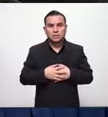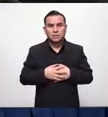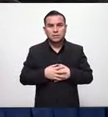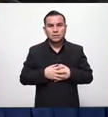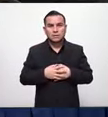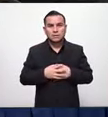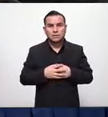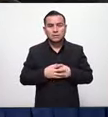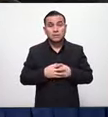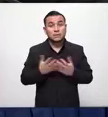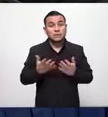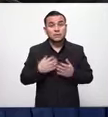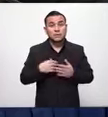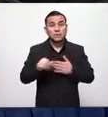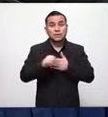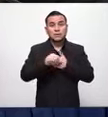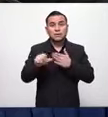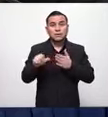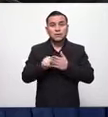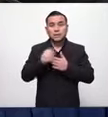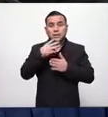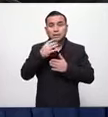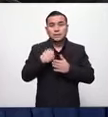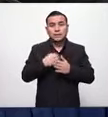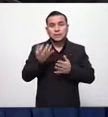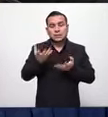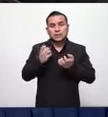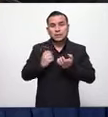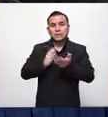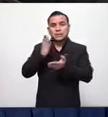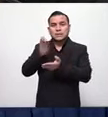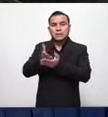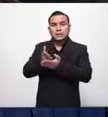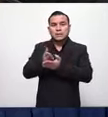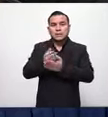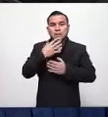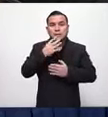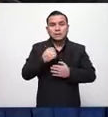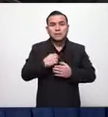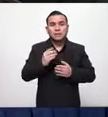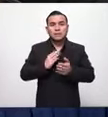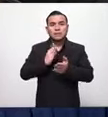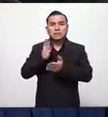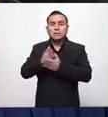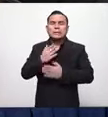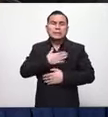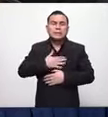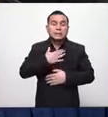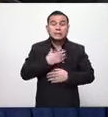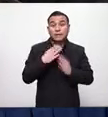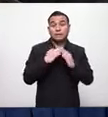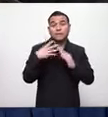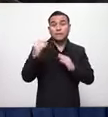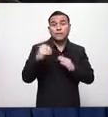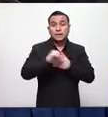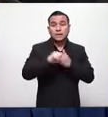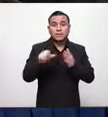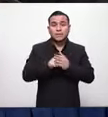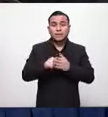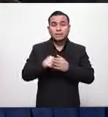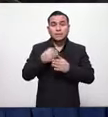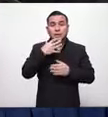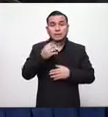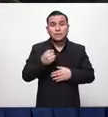a votación la superación del veto pues y no queremos que nos pongan suplentes yo brevemente quería agradecer el